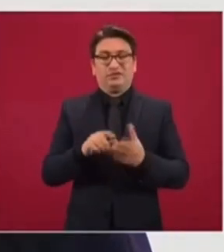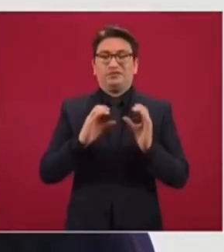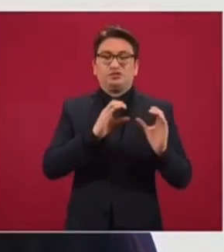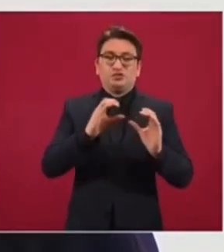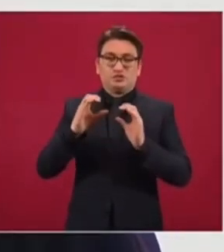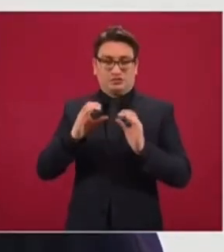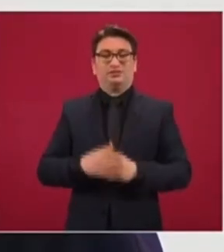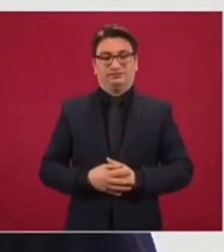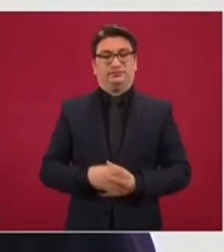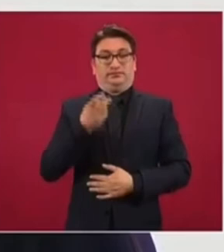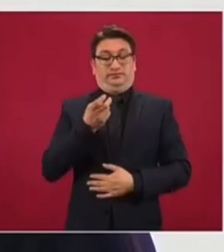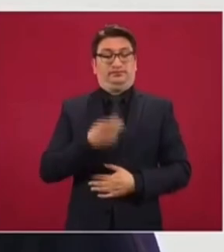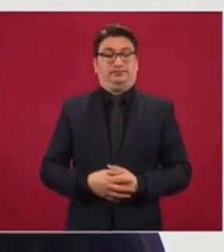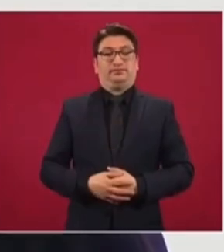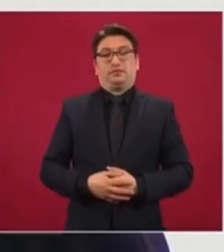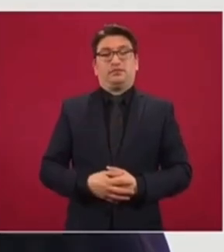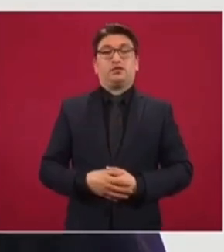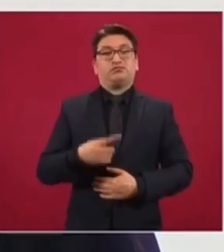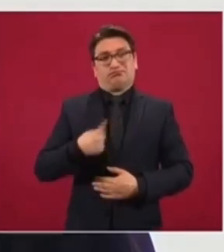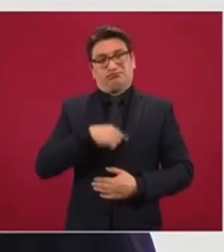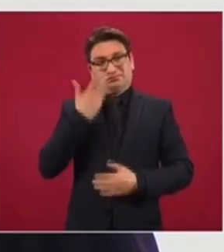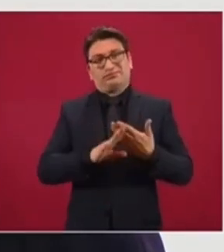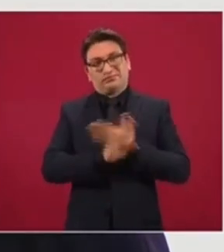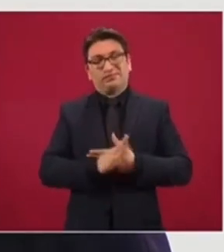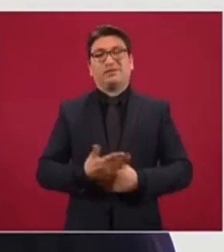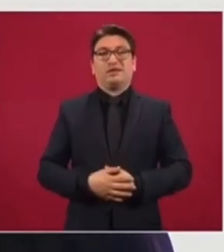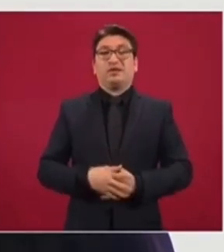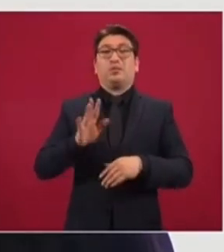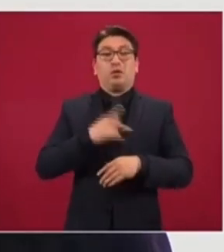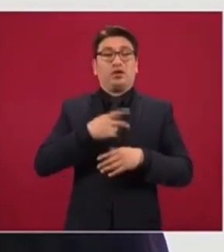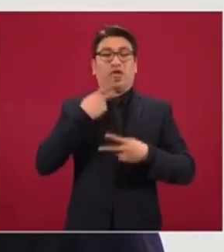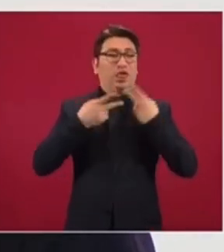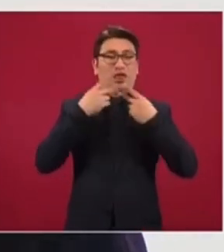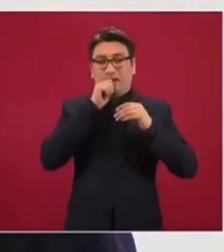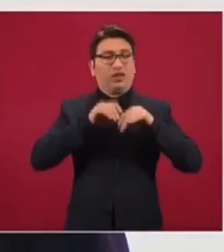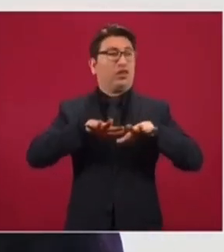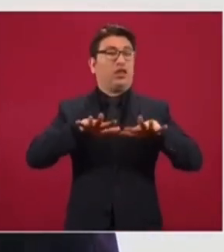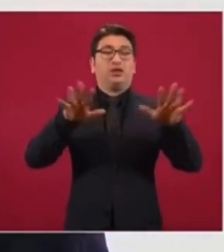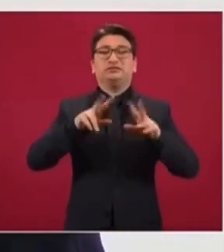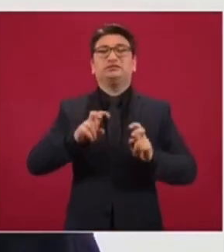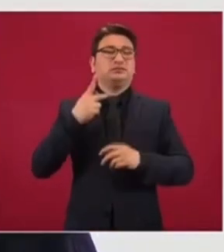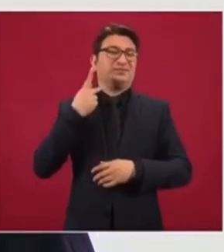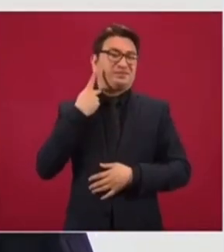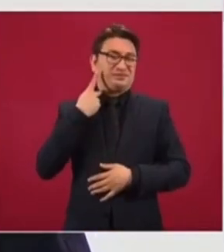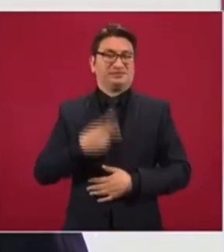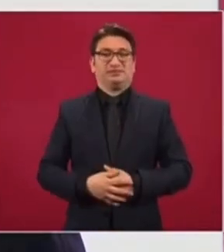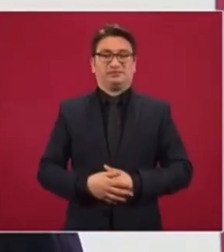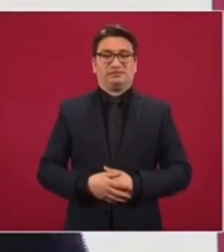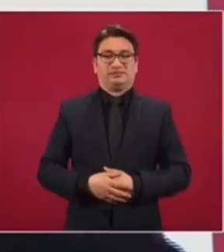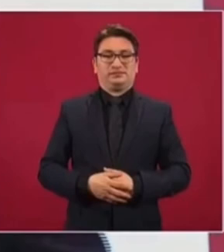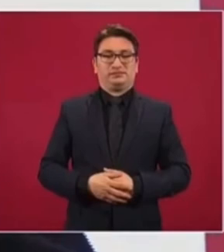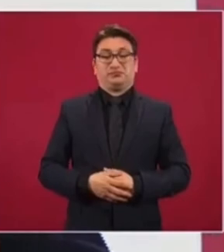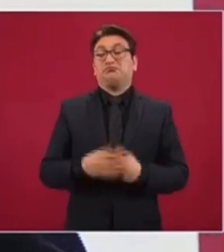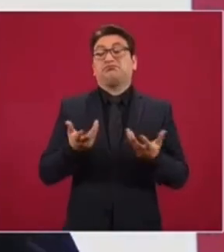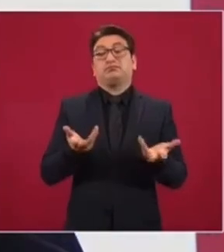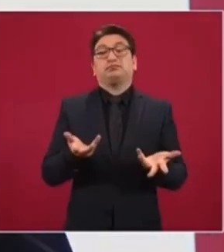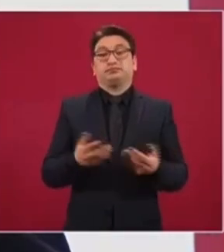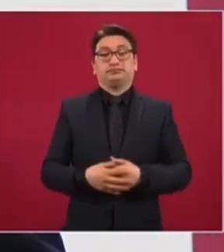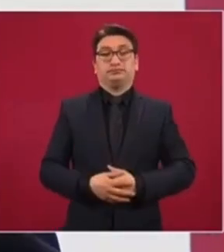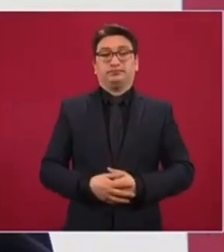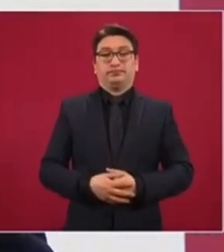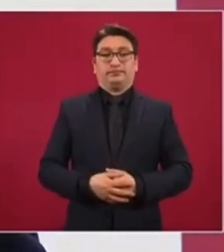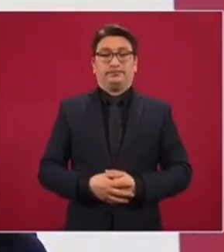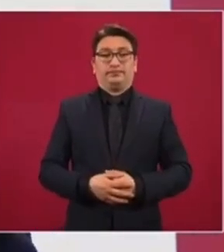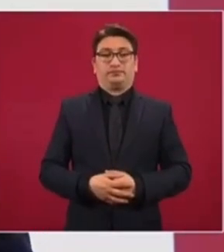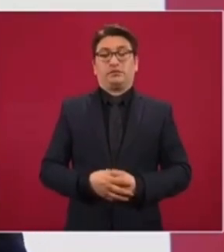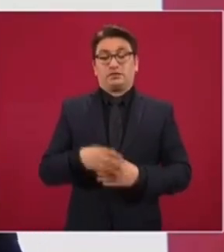Hay que cuidar todo eso. Entonces, para evitar que todo se quede en escándalo político, lo que hay que hacer es darle